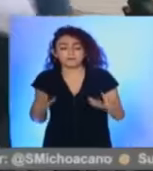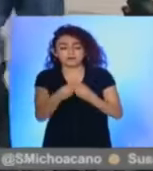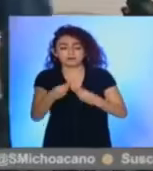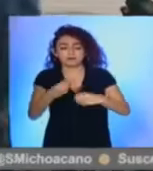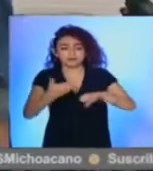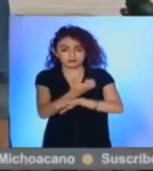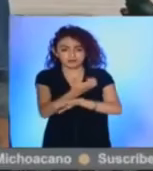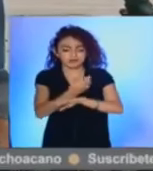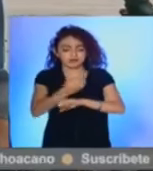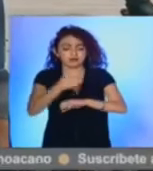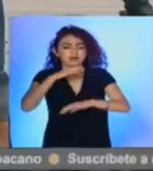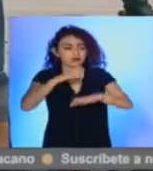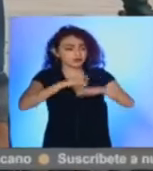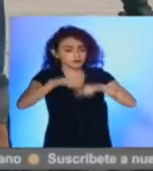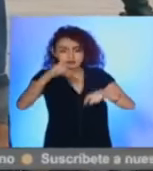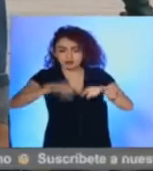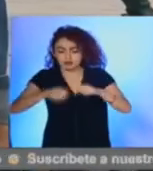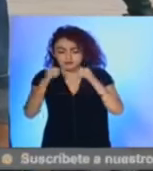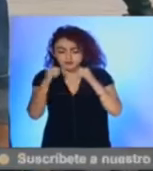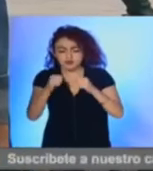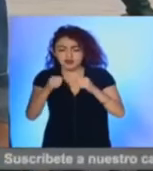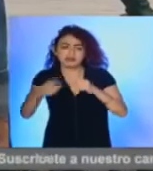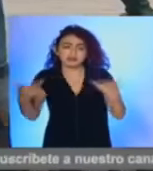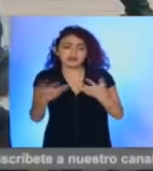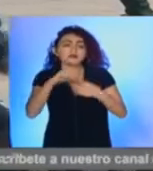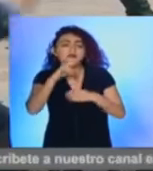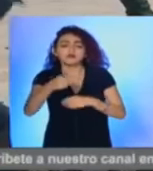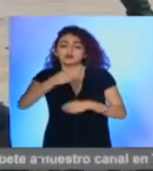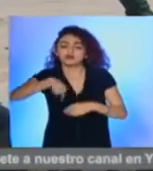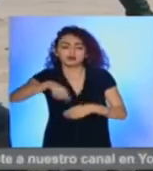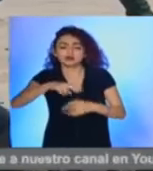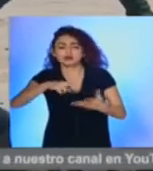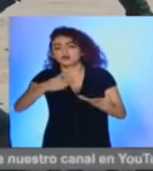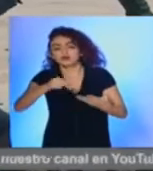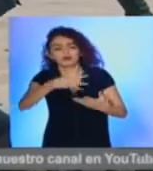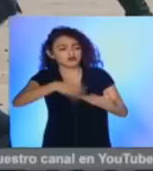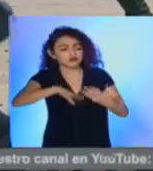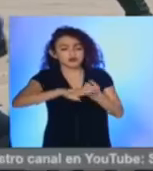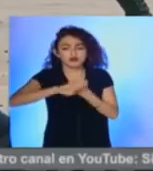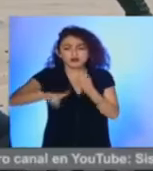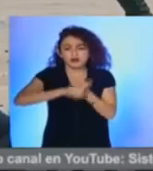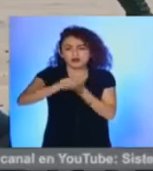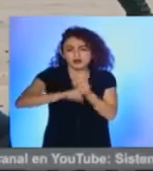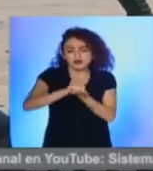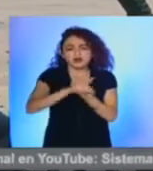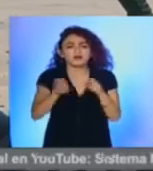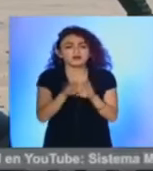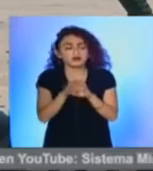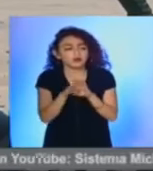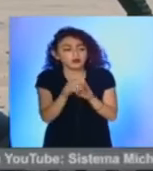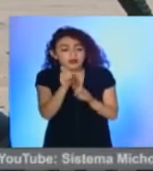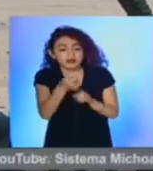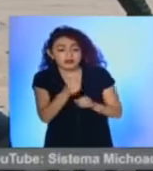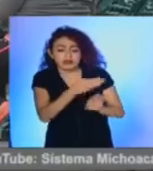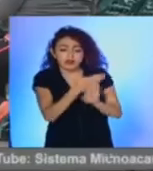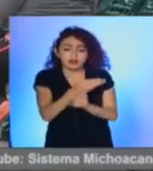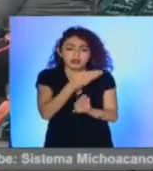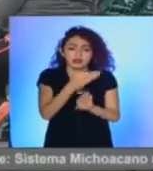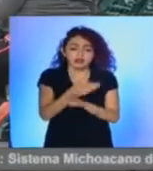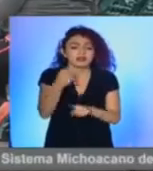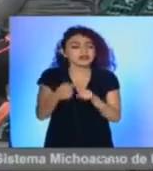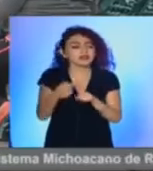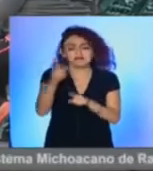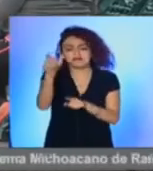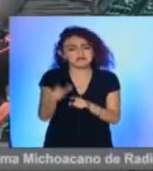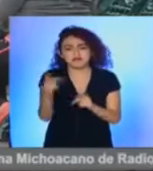estatal anticorrupción sólido y eficiente y se busca que no se use la lucha contra este problema como un instrumento de ataque en contra de